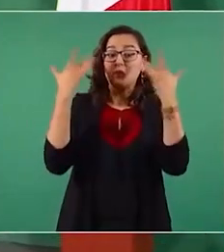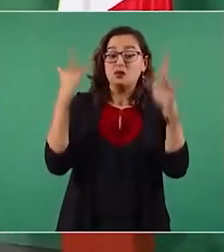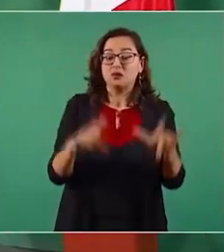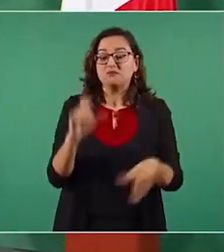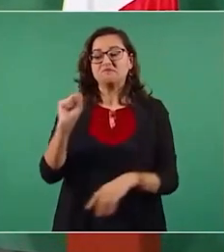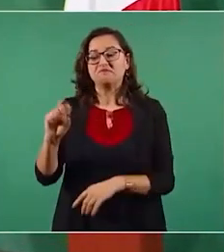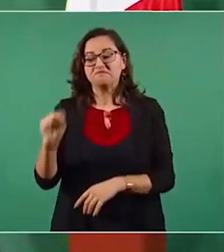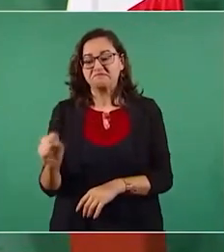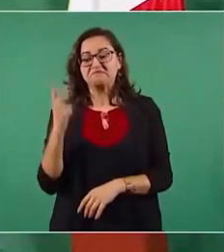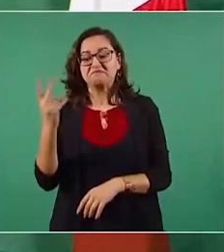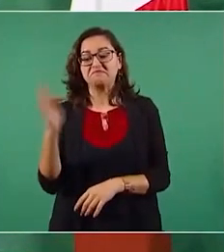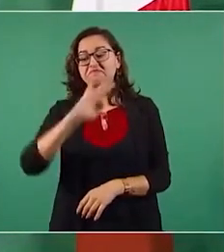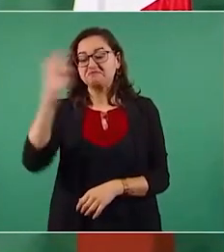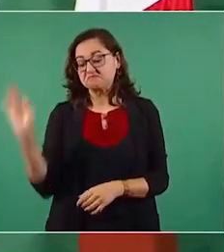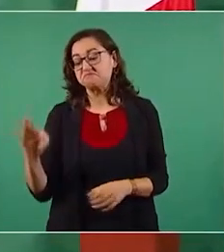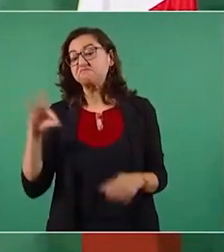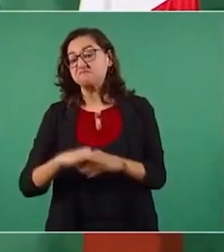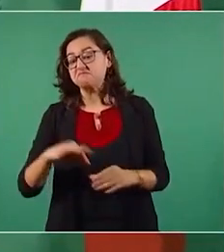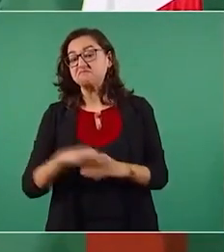O sea que